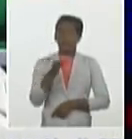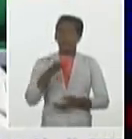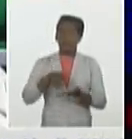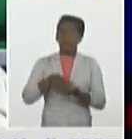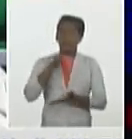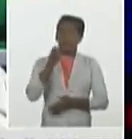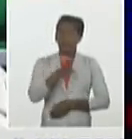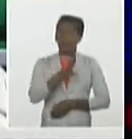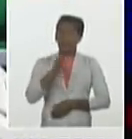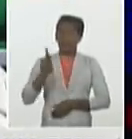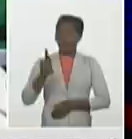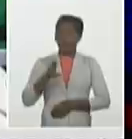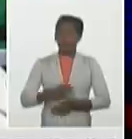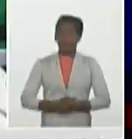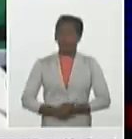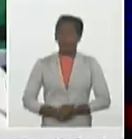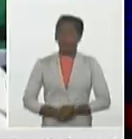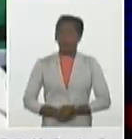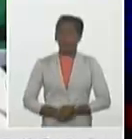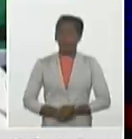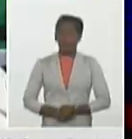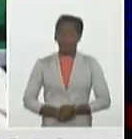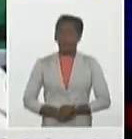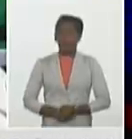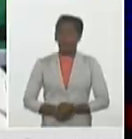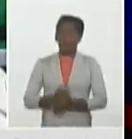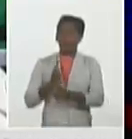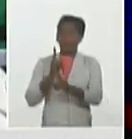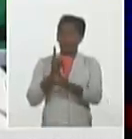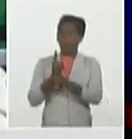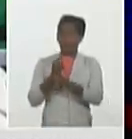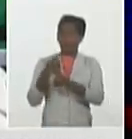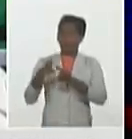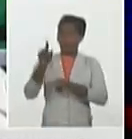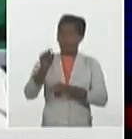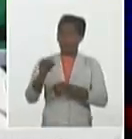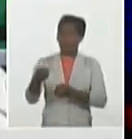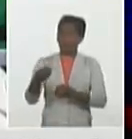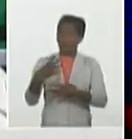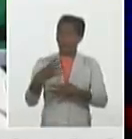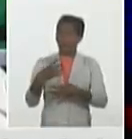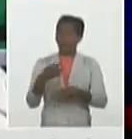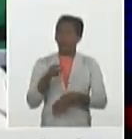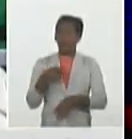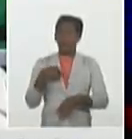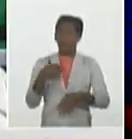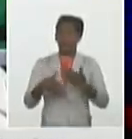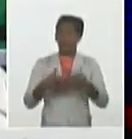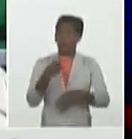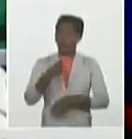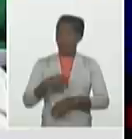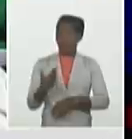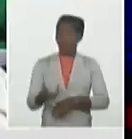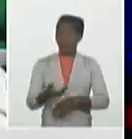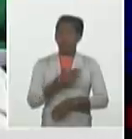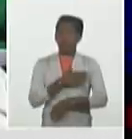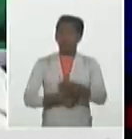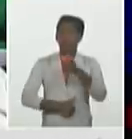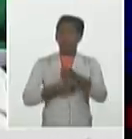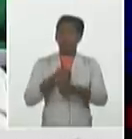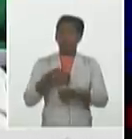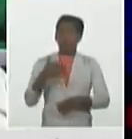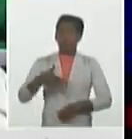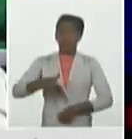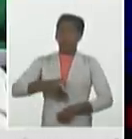residencia, con antecedentes de hipertensión arterial y una gastritis crónica. Este paciente